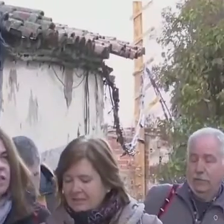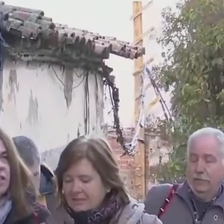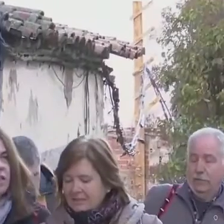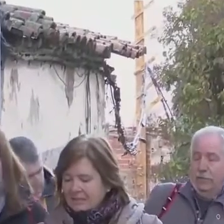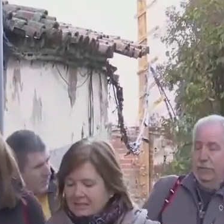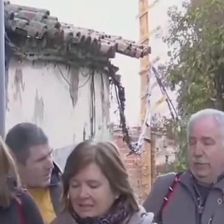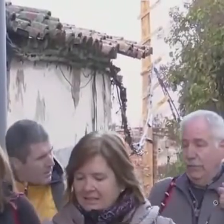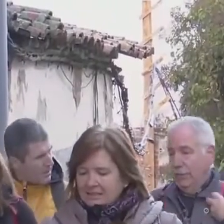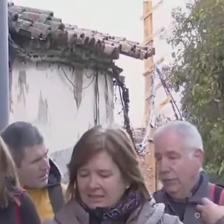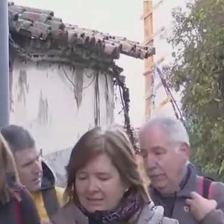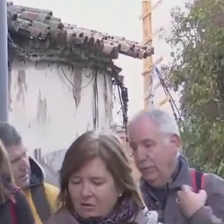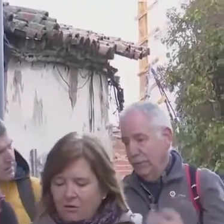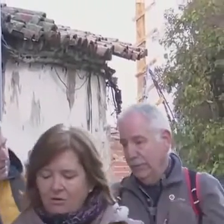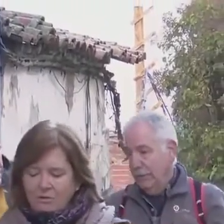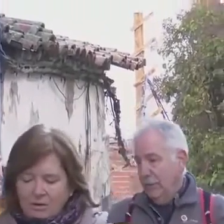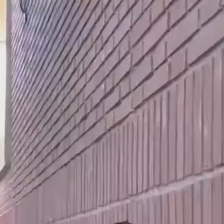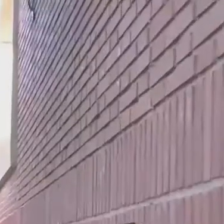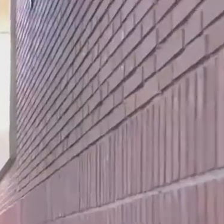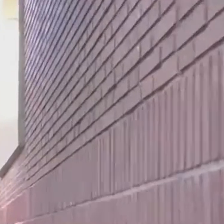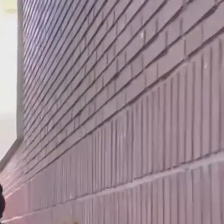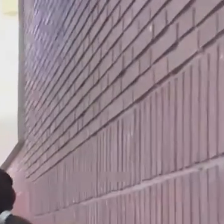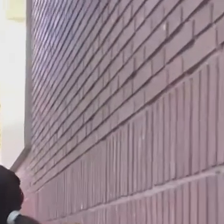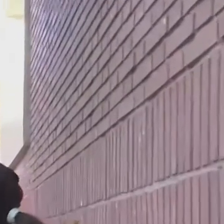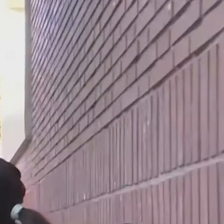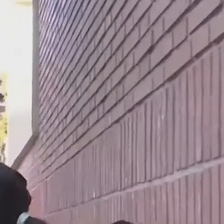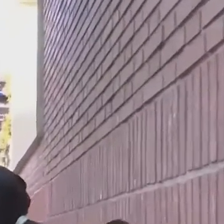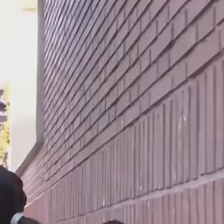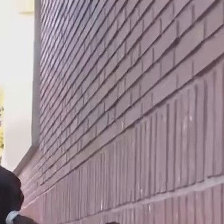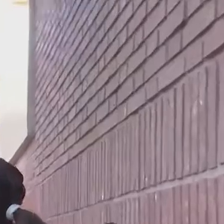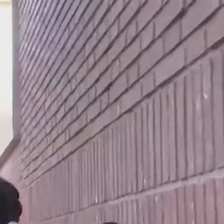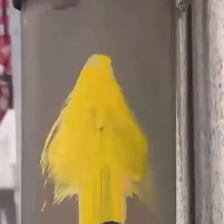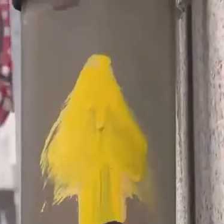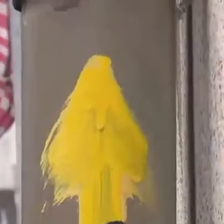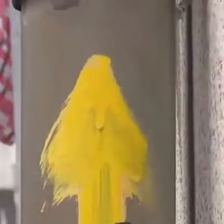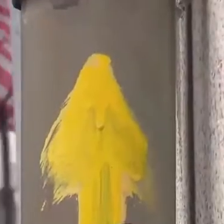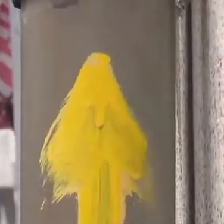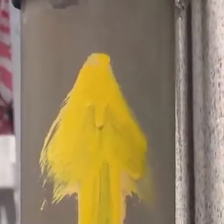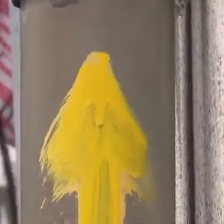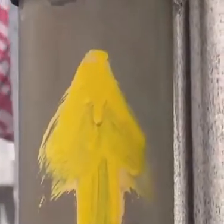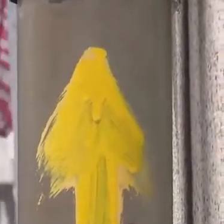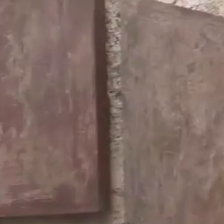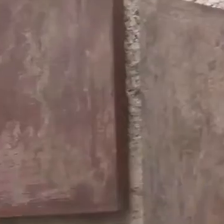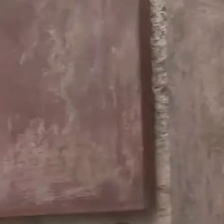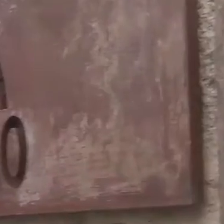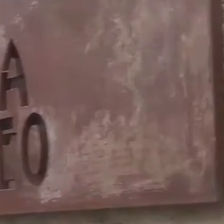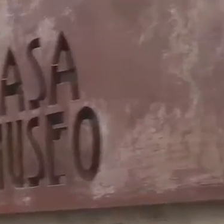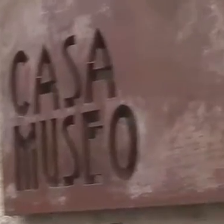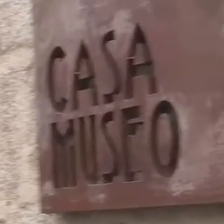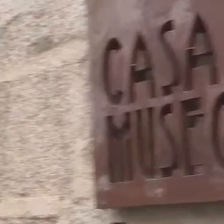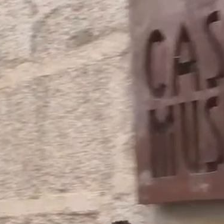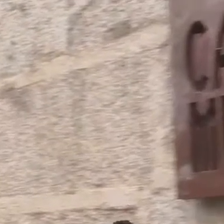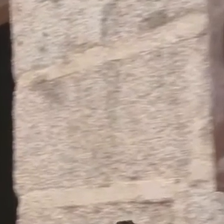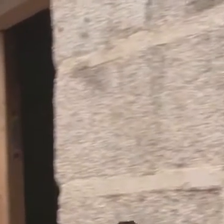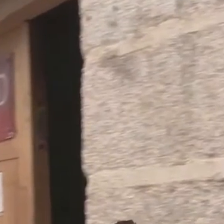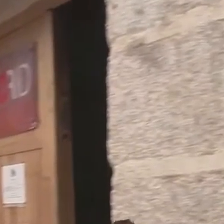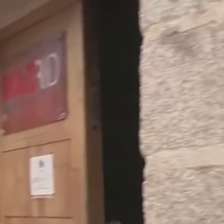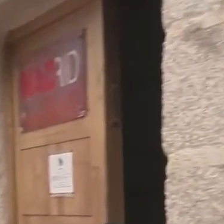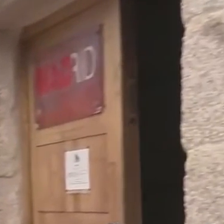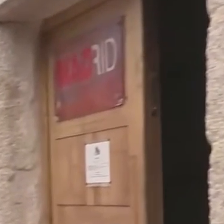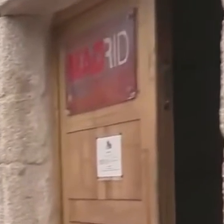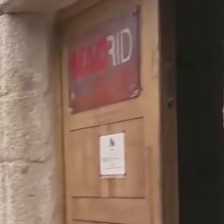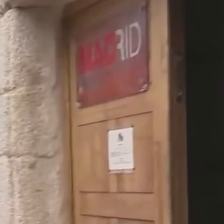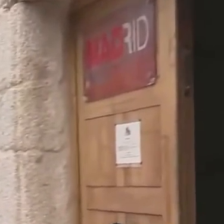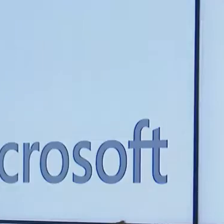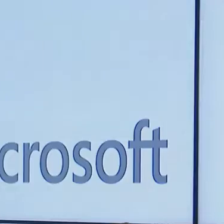es localizar dónde está la persona que está utilizando la aplicación y a través de uno de los marcadores de unas balizas